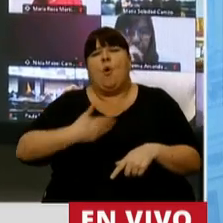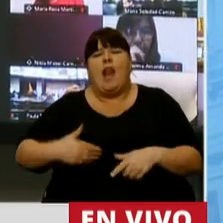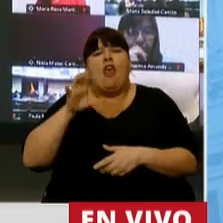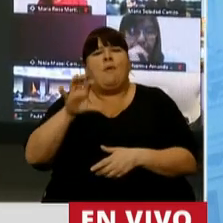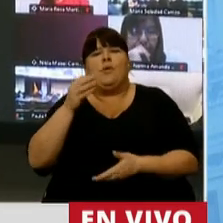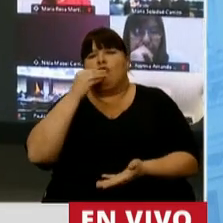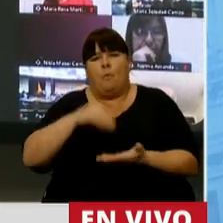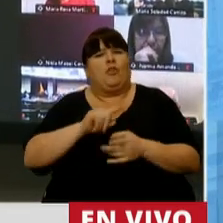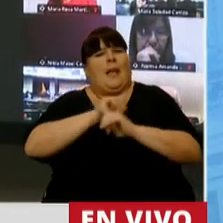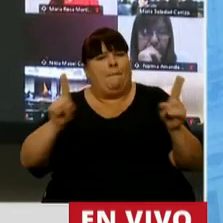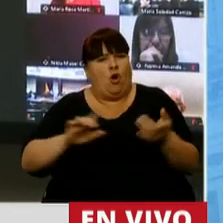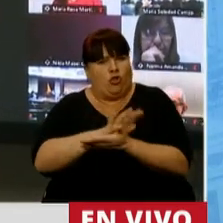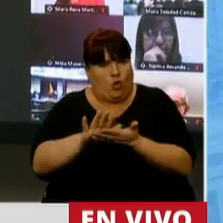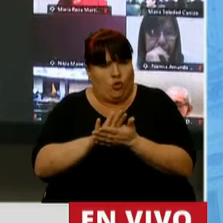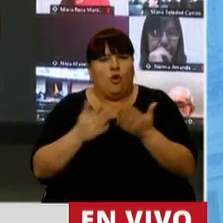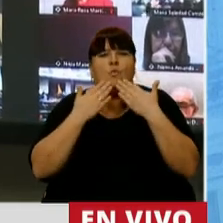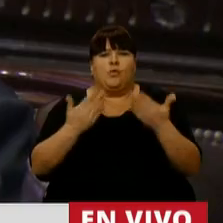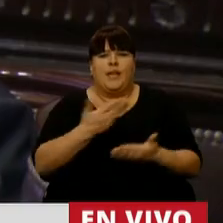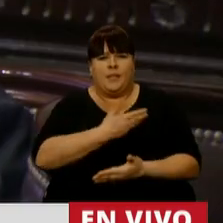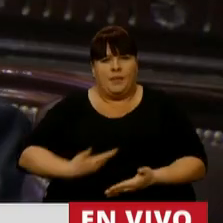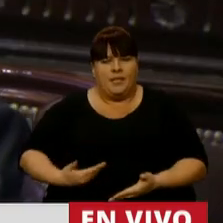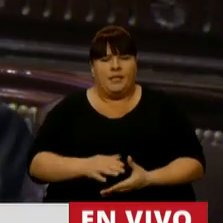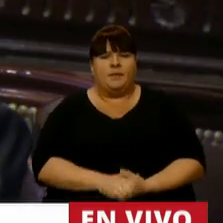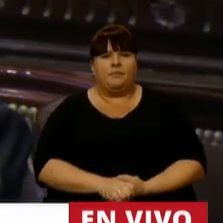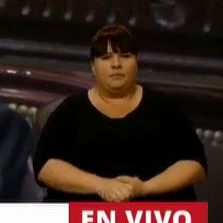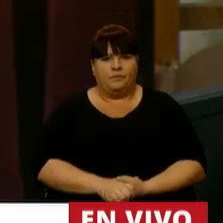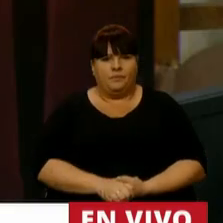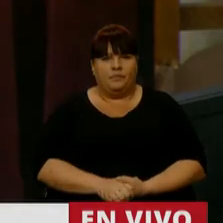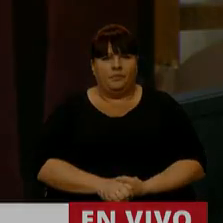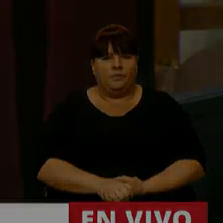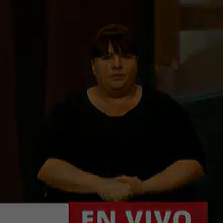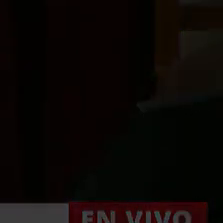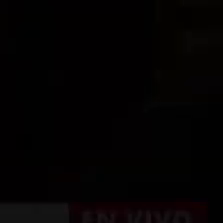de la provincia de Chubut. Muchas gracias, señor Presidente. Gracias, diputado.